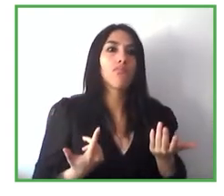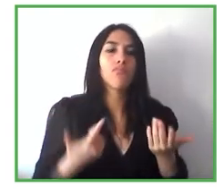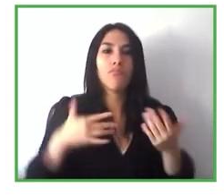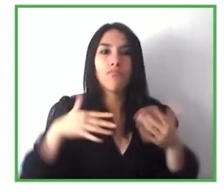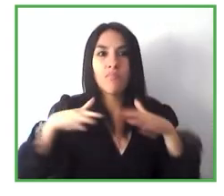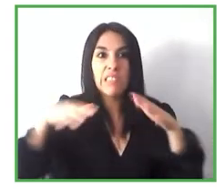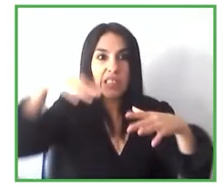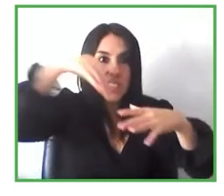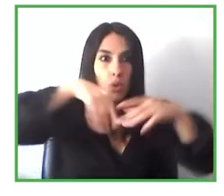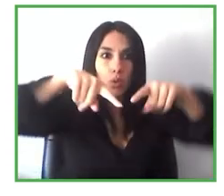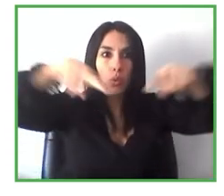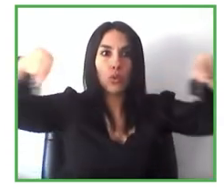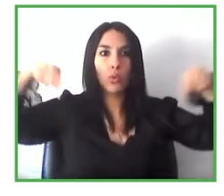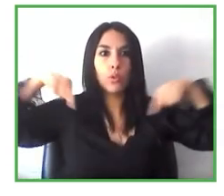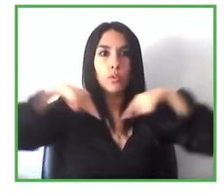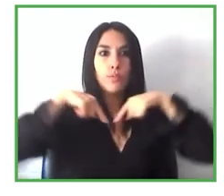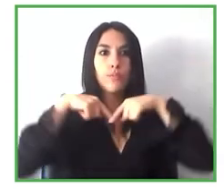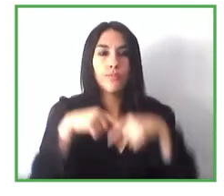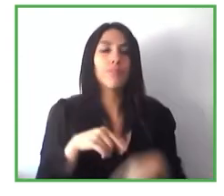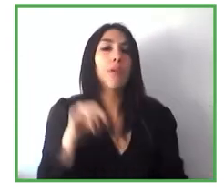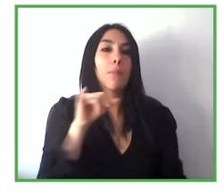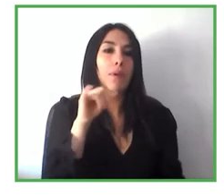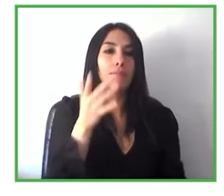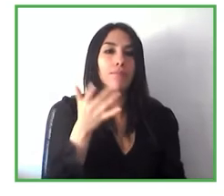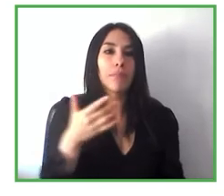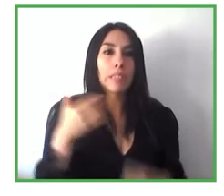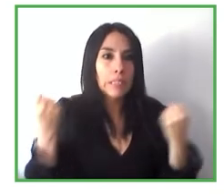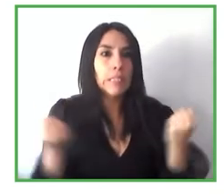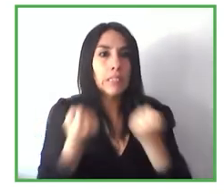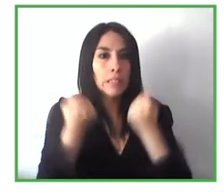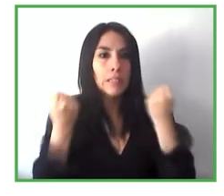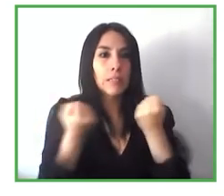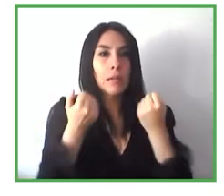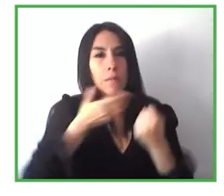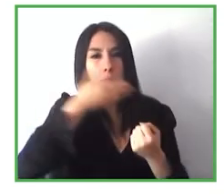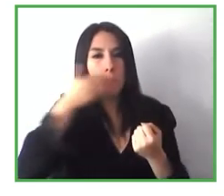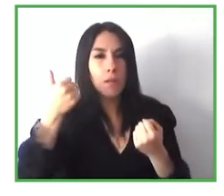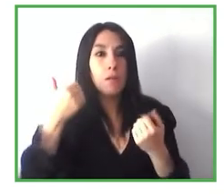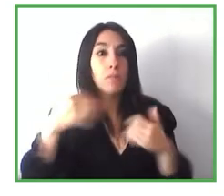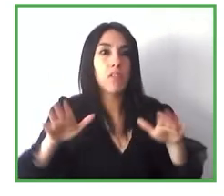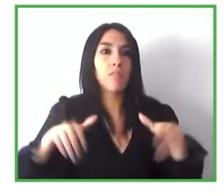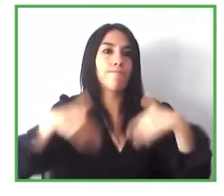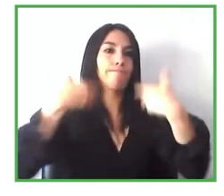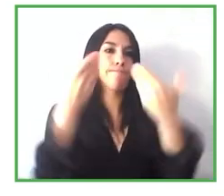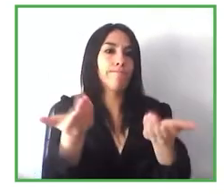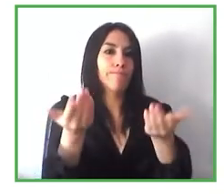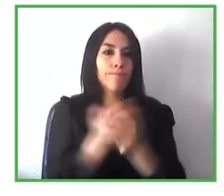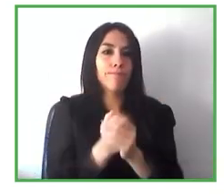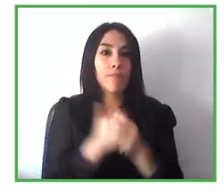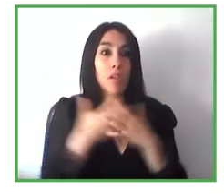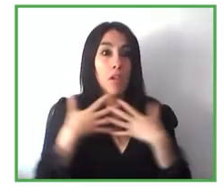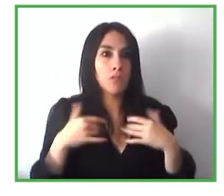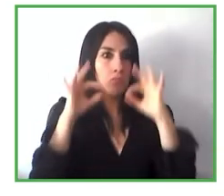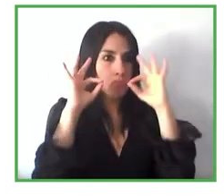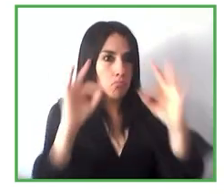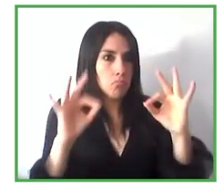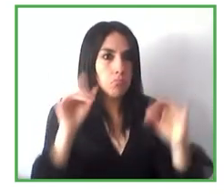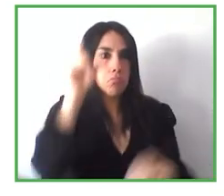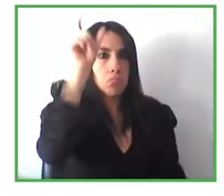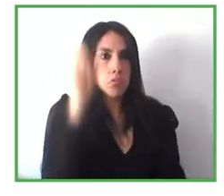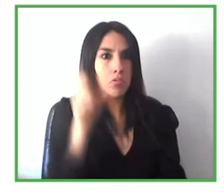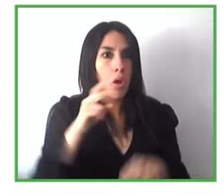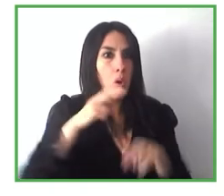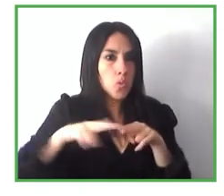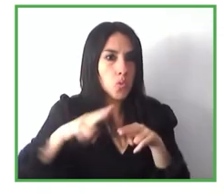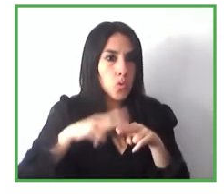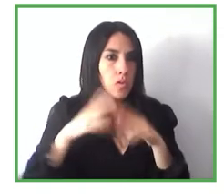ofrecer esas mejoras para realmente mejorar mejorar el bienestar la experiencia del usuario y en este caso para personas con discapacidad